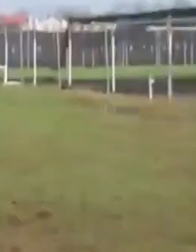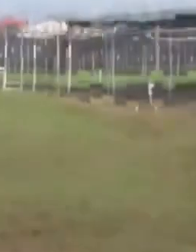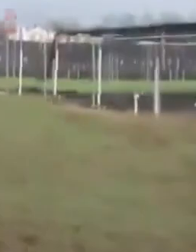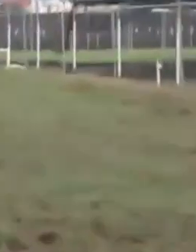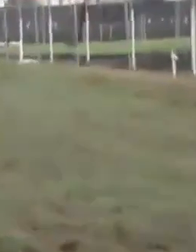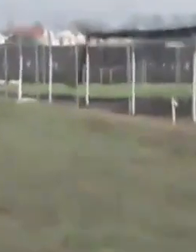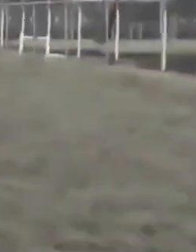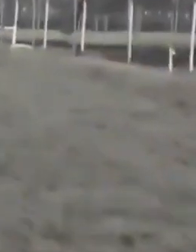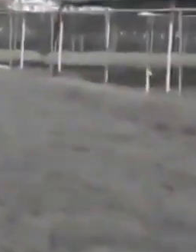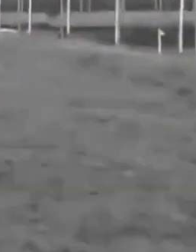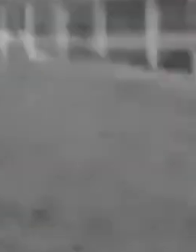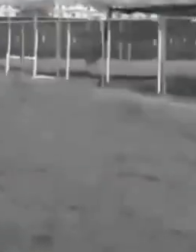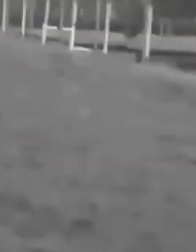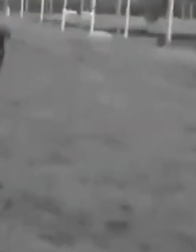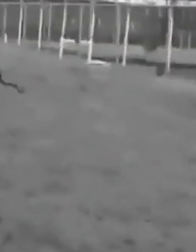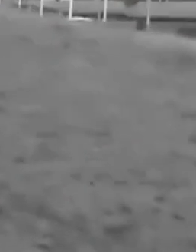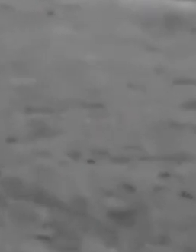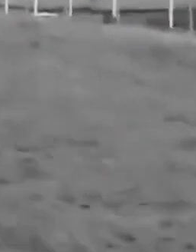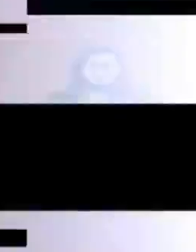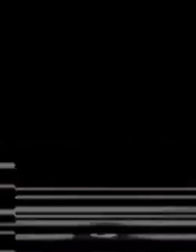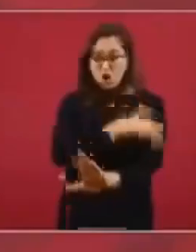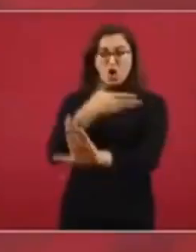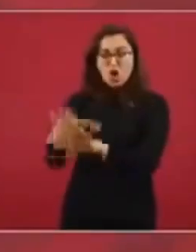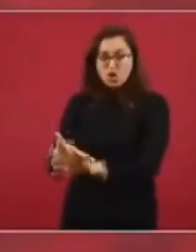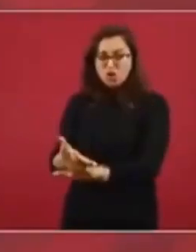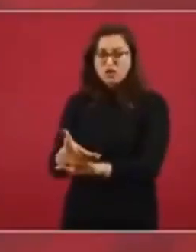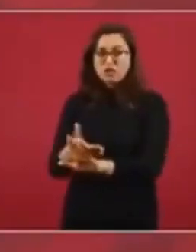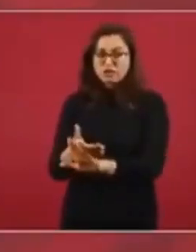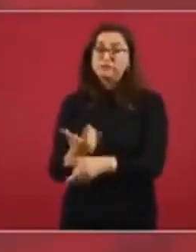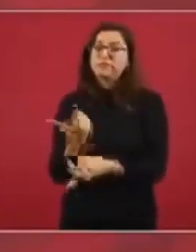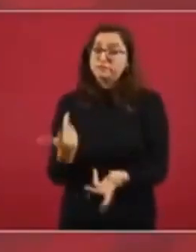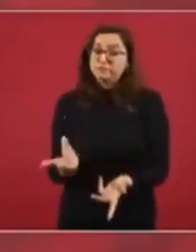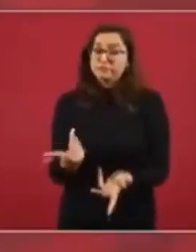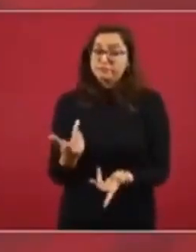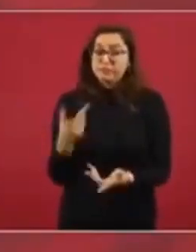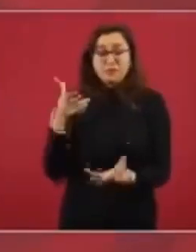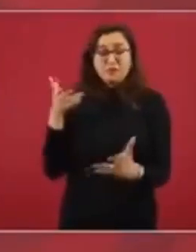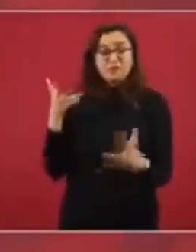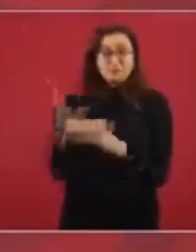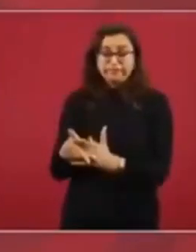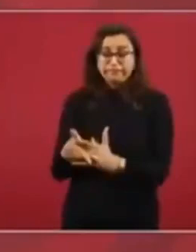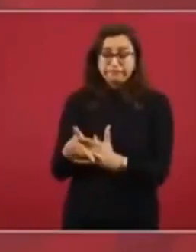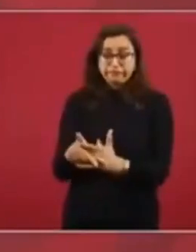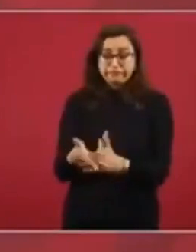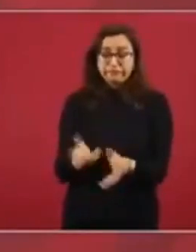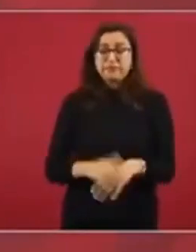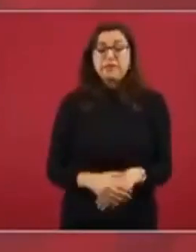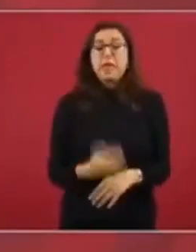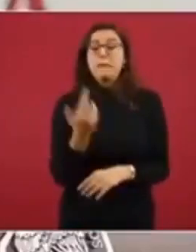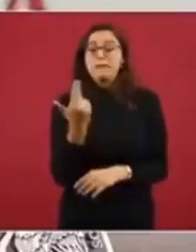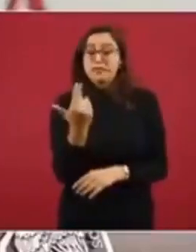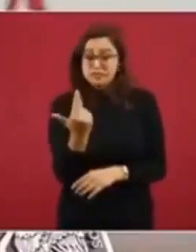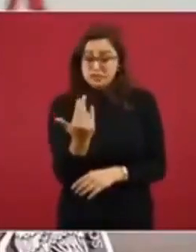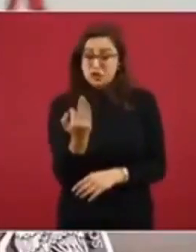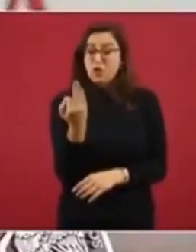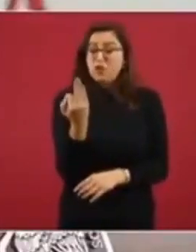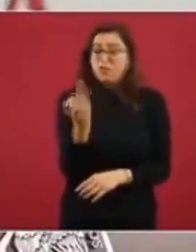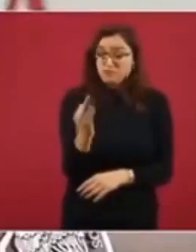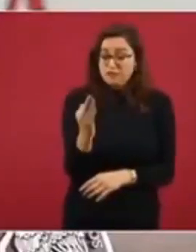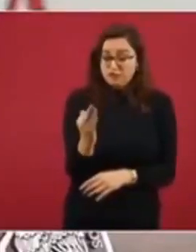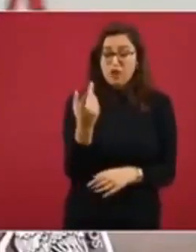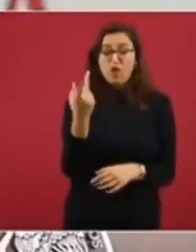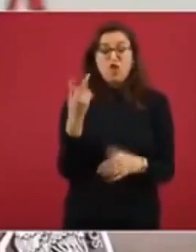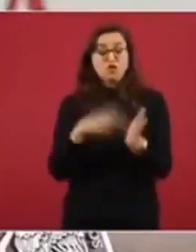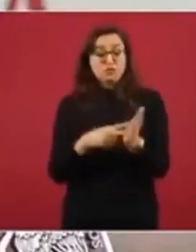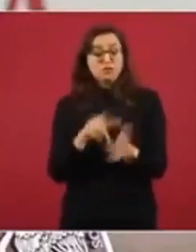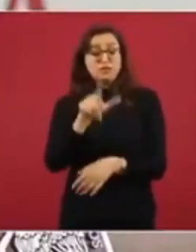crudeza la manera en que Ernestina fue agredida. El 25 de febrero de 2017, la hija de la señora